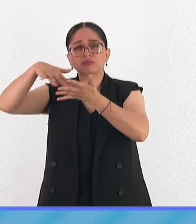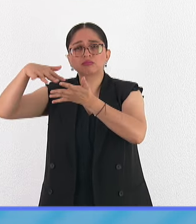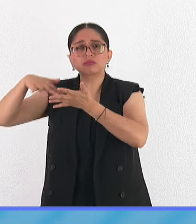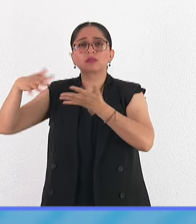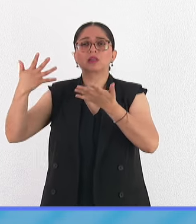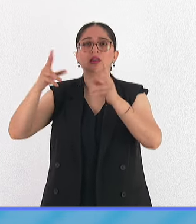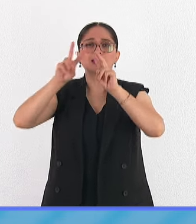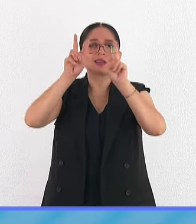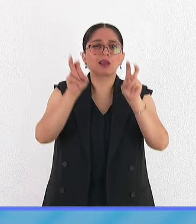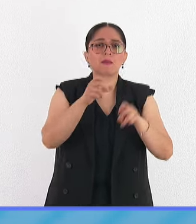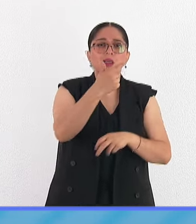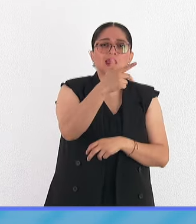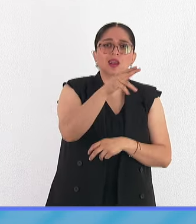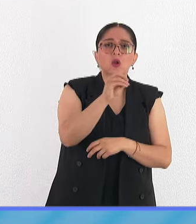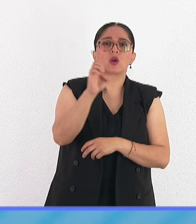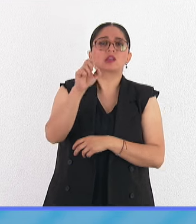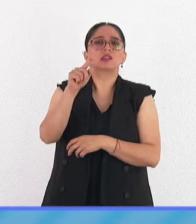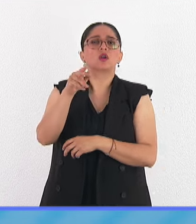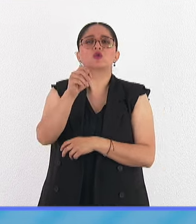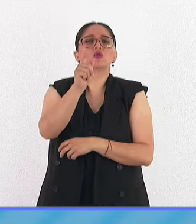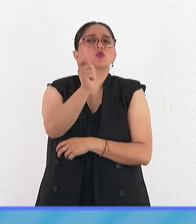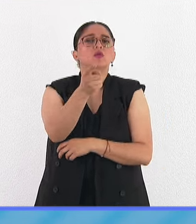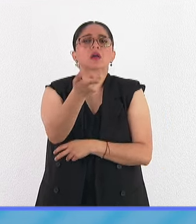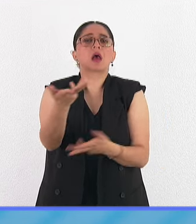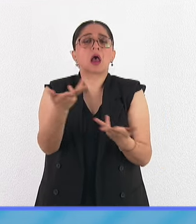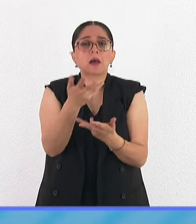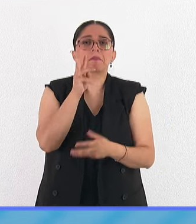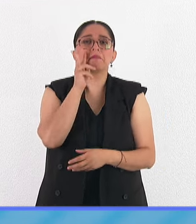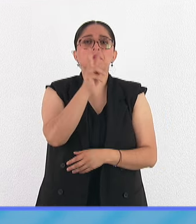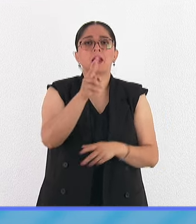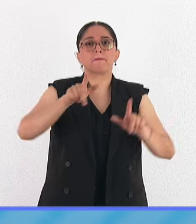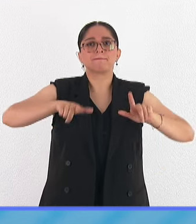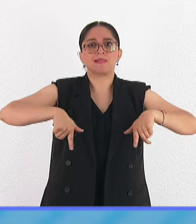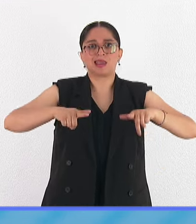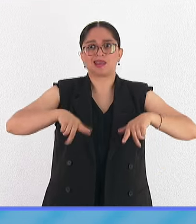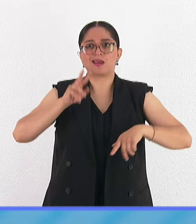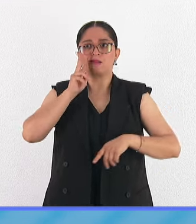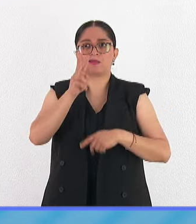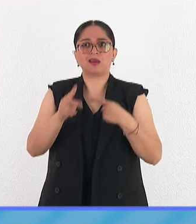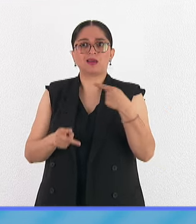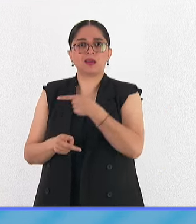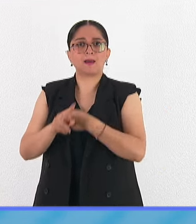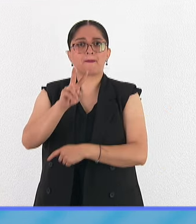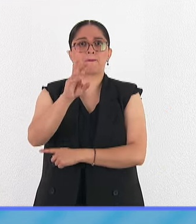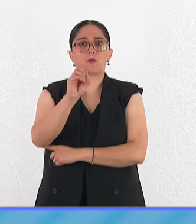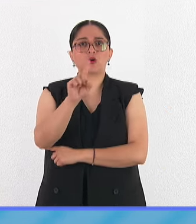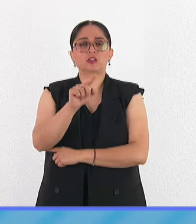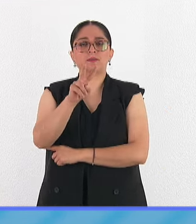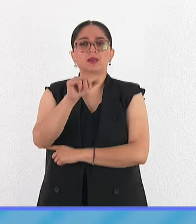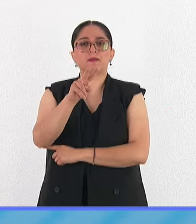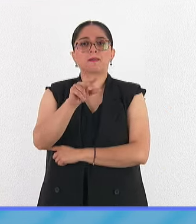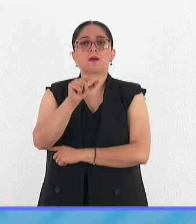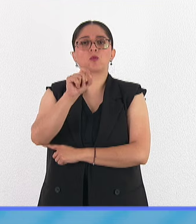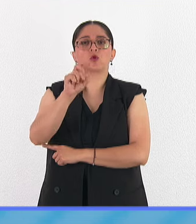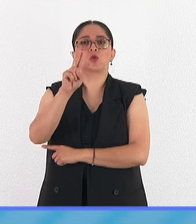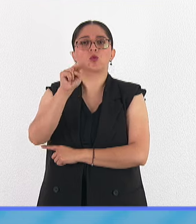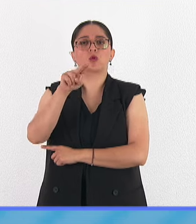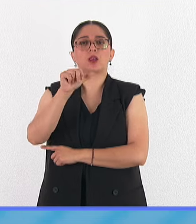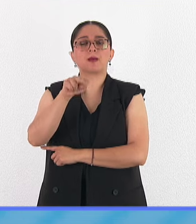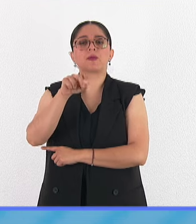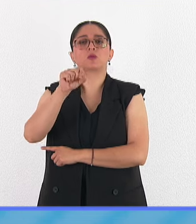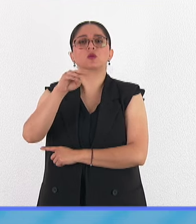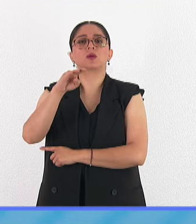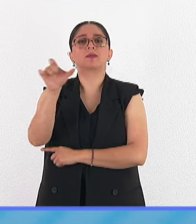géneros y estilos, lo único que tenemos que hacer es visitar la página que aparece en nuestra pantalla, vozviva.unam.mx.